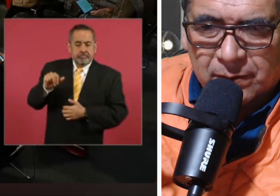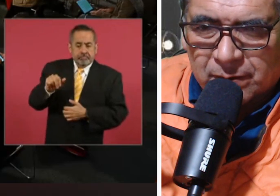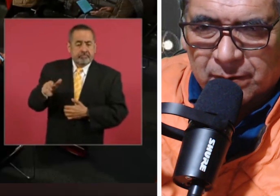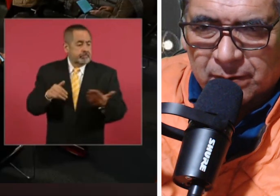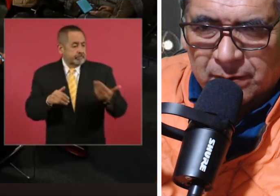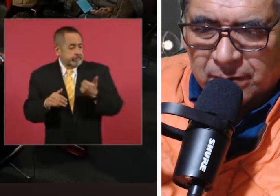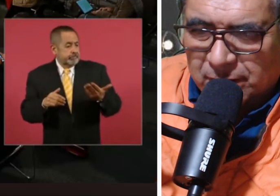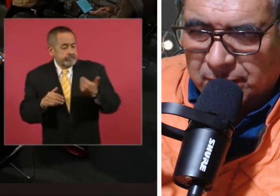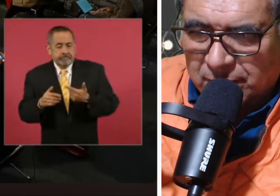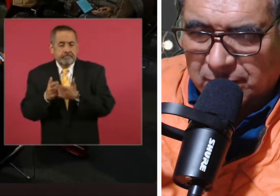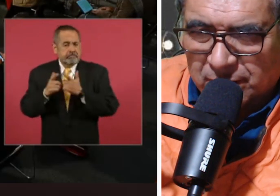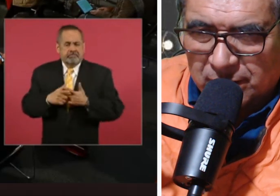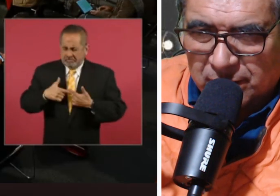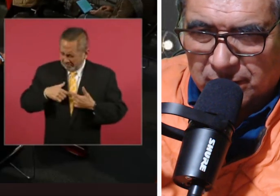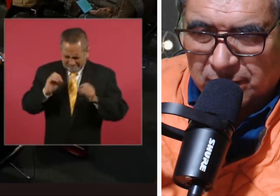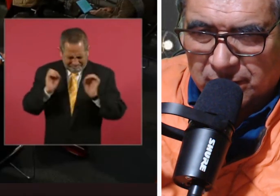un partido